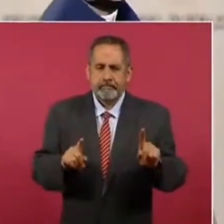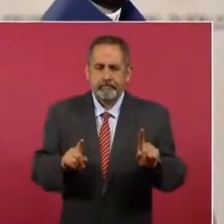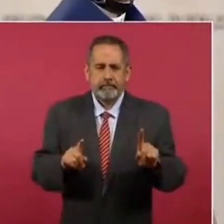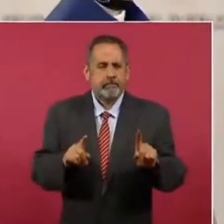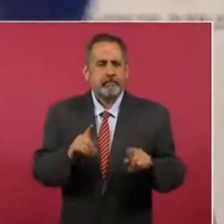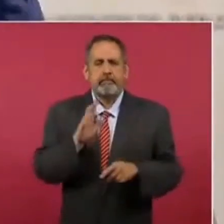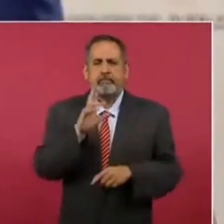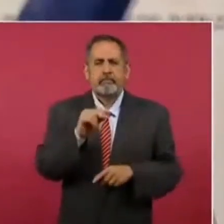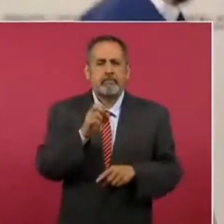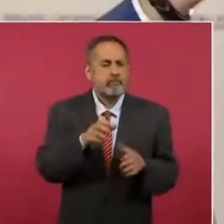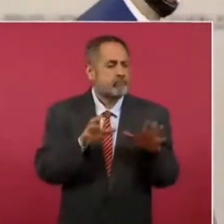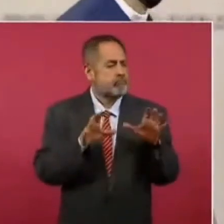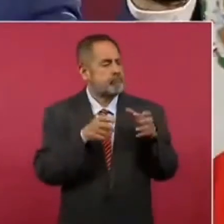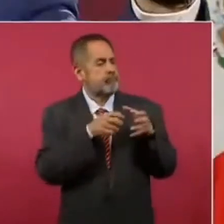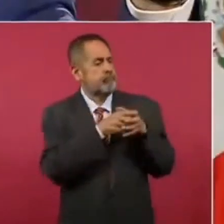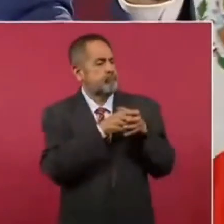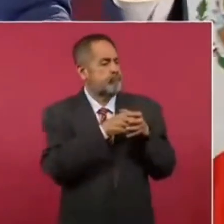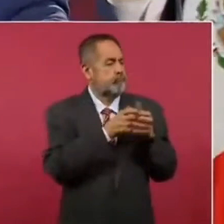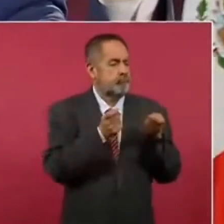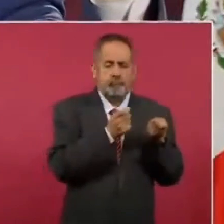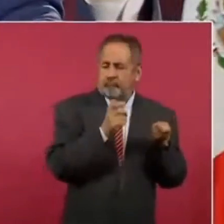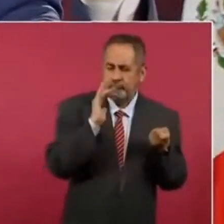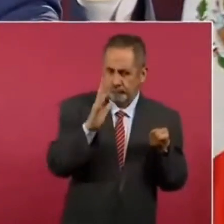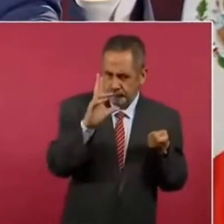las élites, lo del cuarto poder,